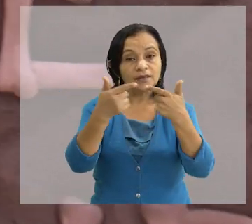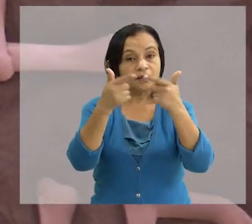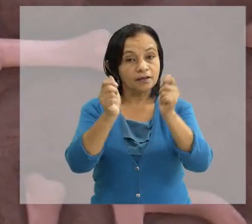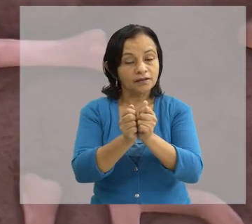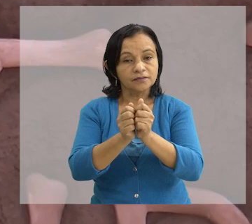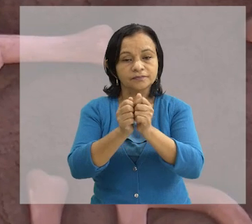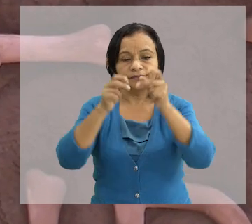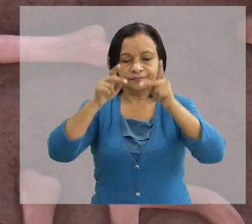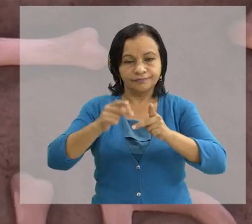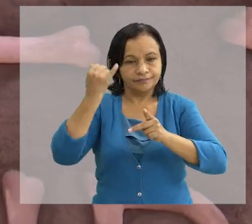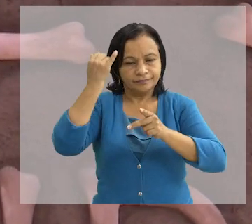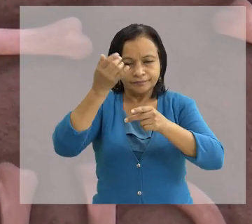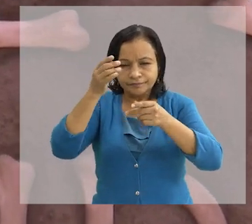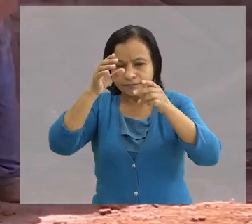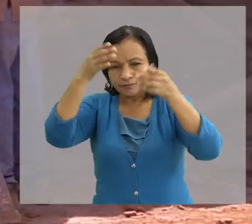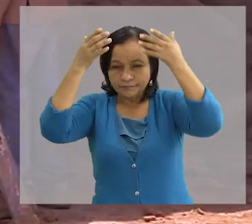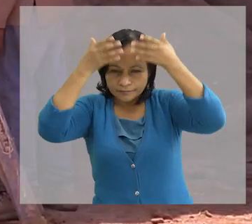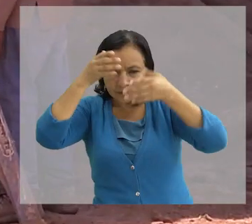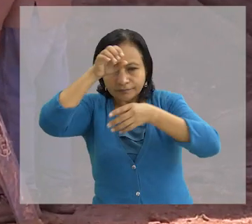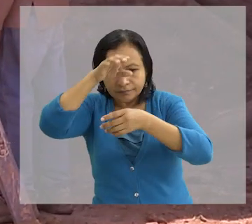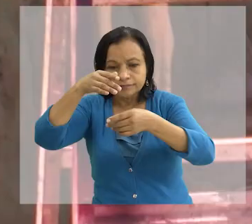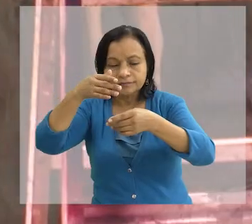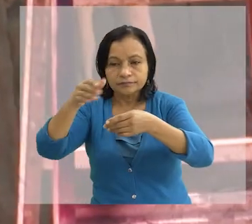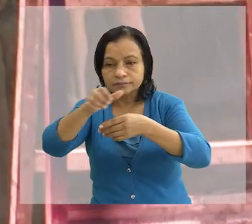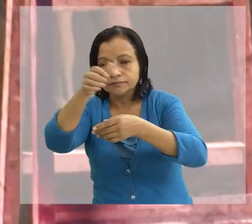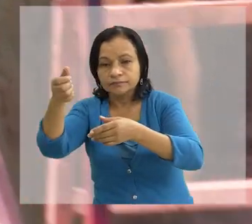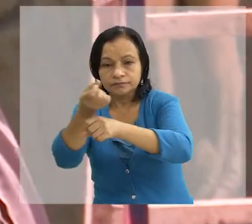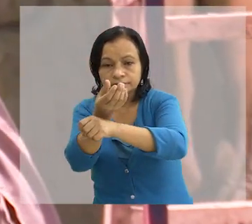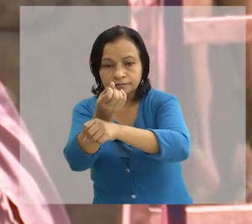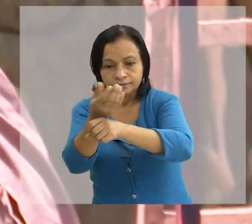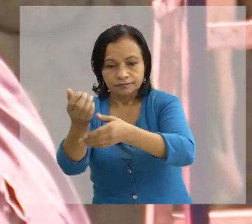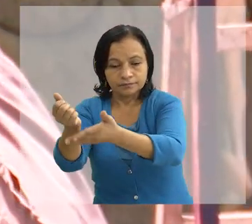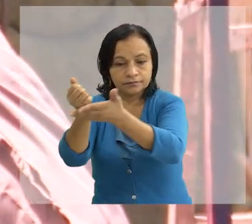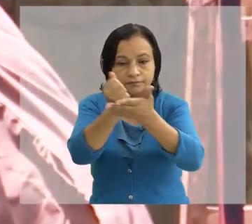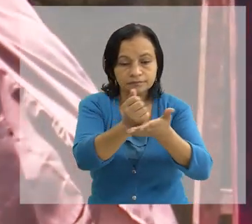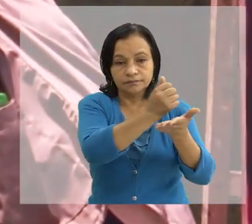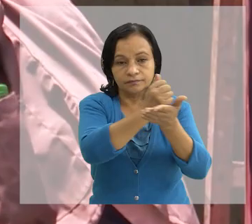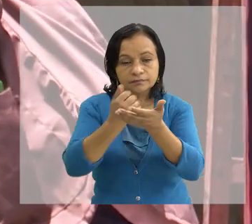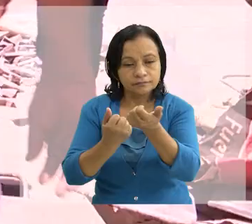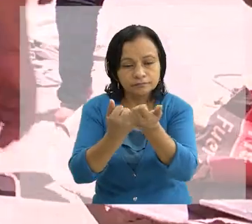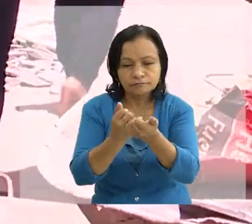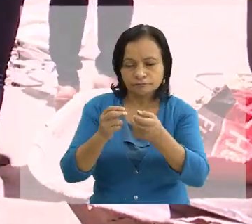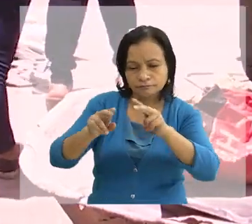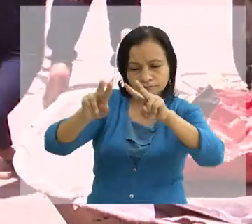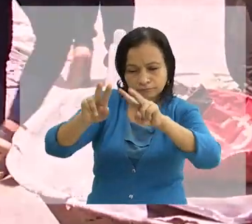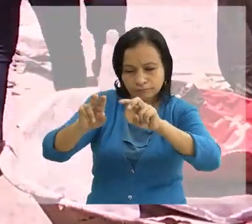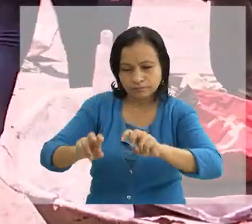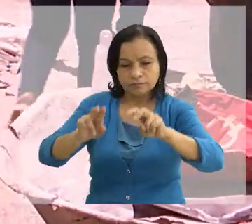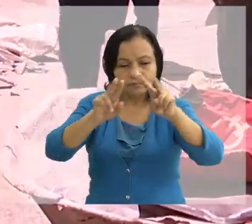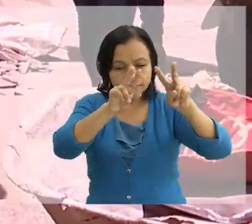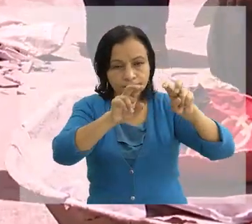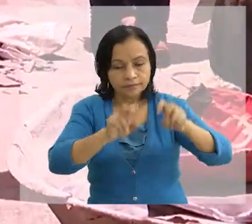de ingenieros Tanto del proyecto como también la contraparte que es de la Alcaldía Municipal Donde se supervisa cada uno de